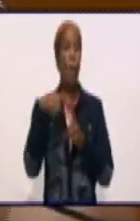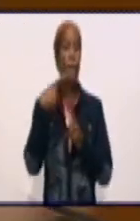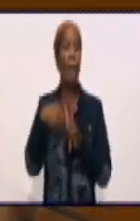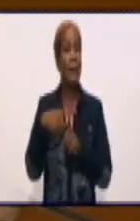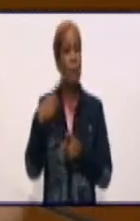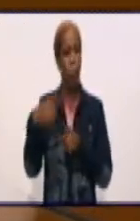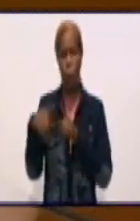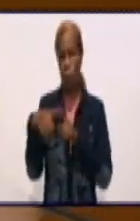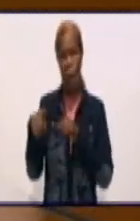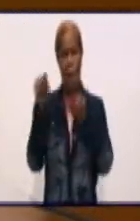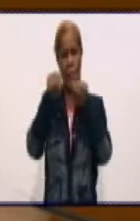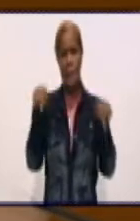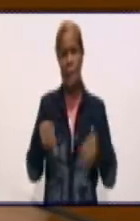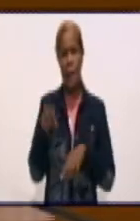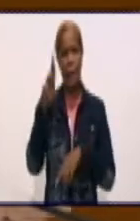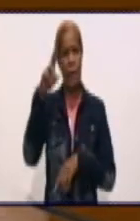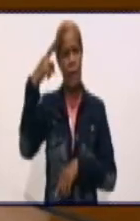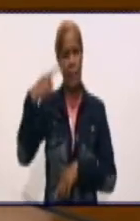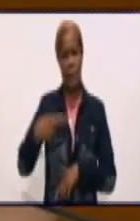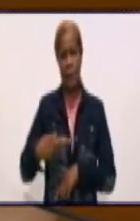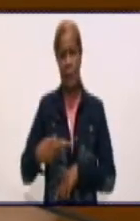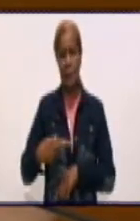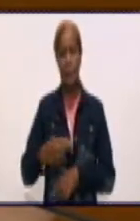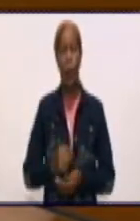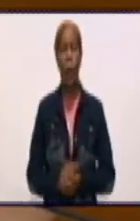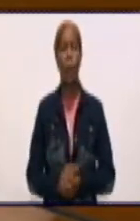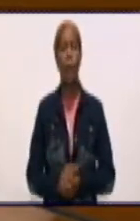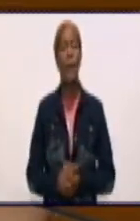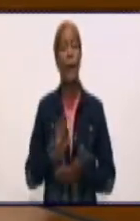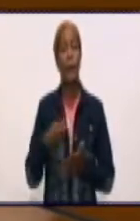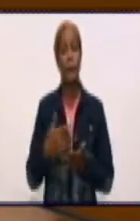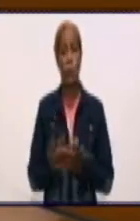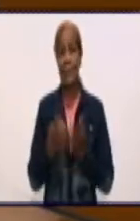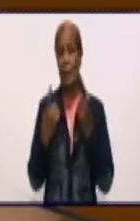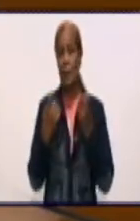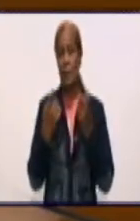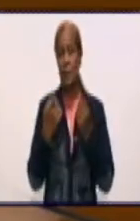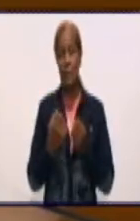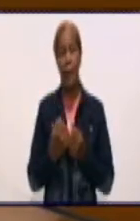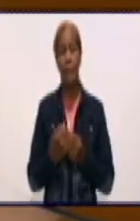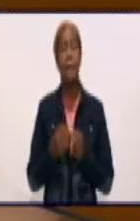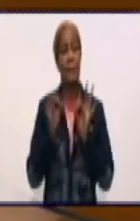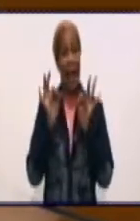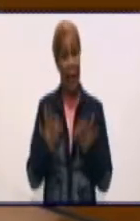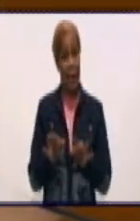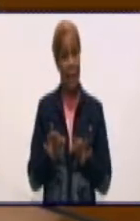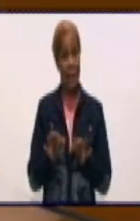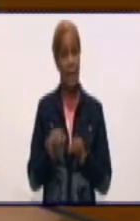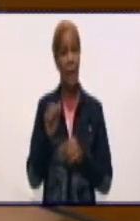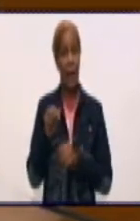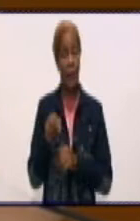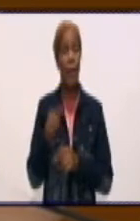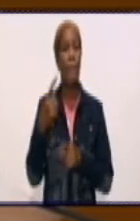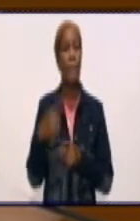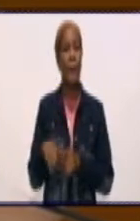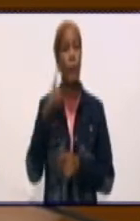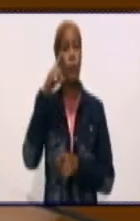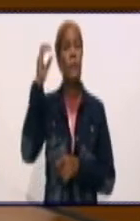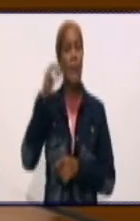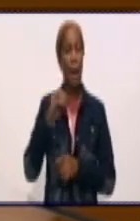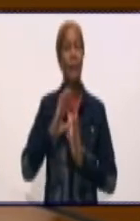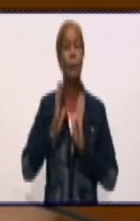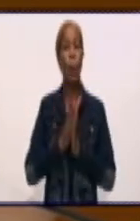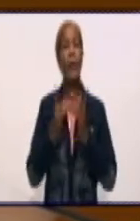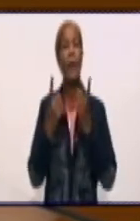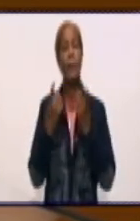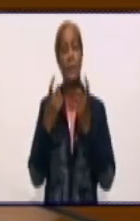rehabilitación. O sea que son múltiples las instituciones y ninguna está exenta de las afectaciones por el bloqueo. Para que